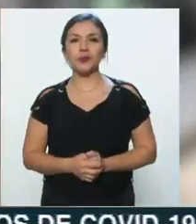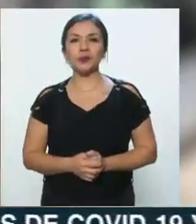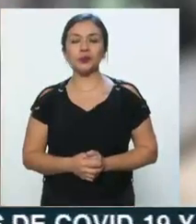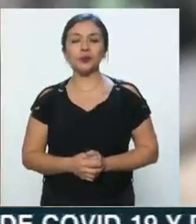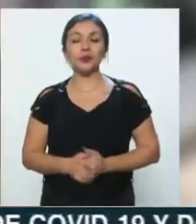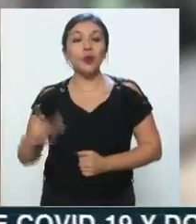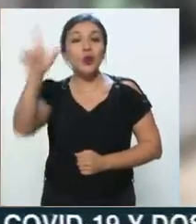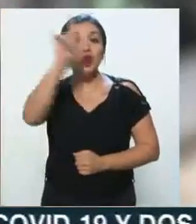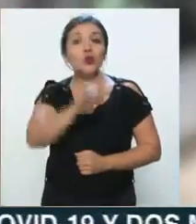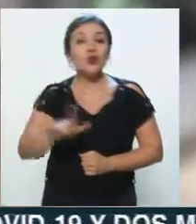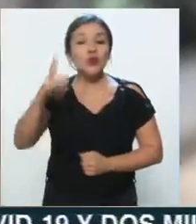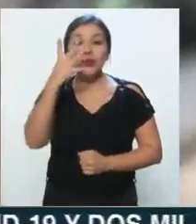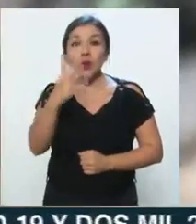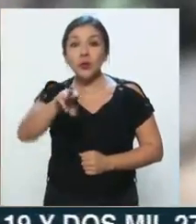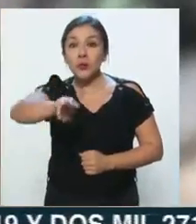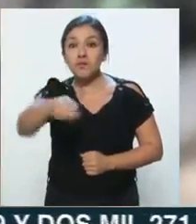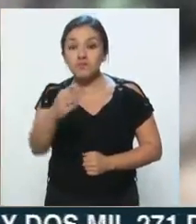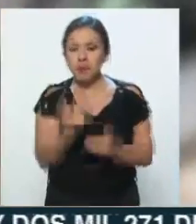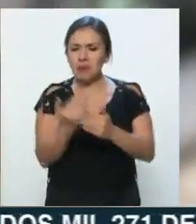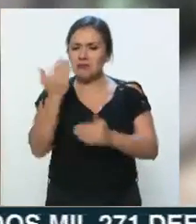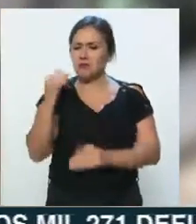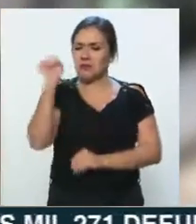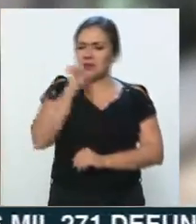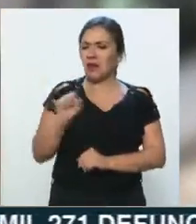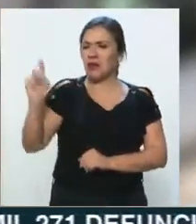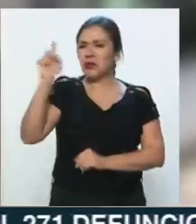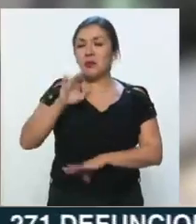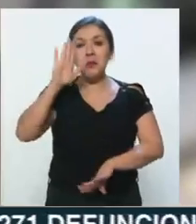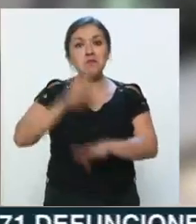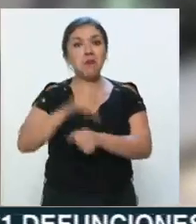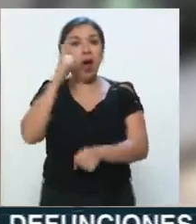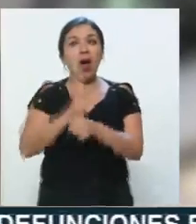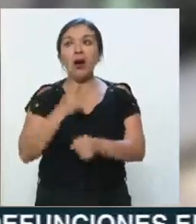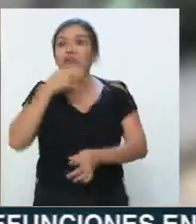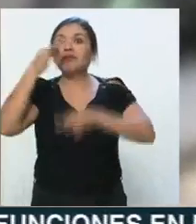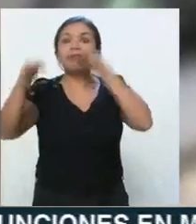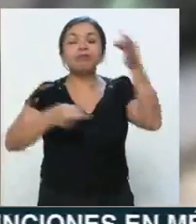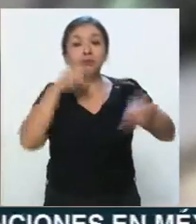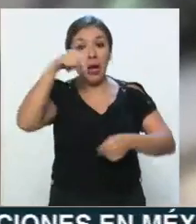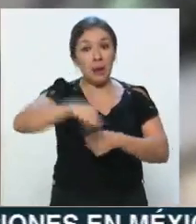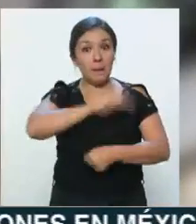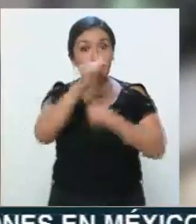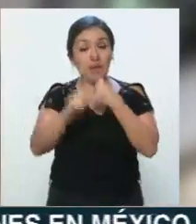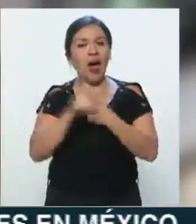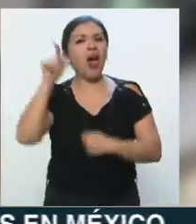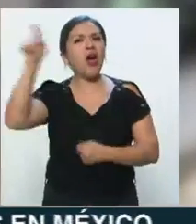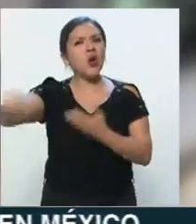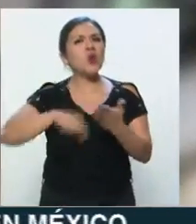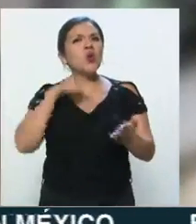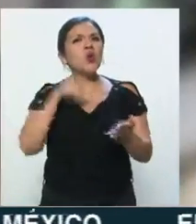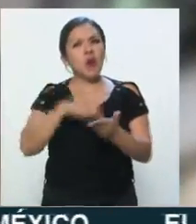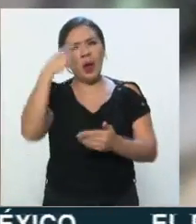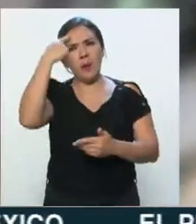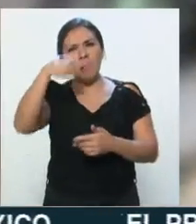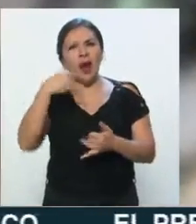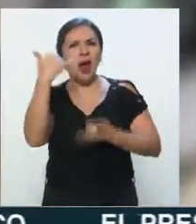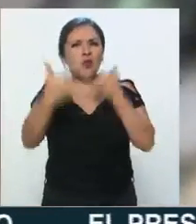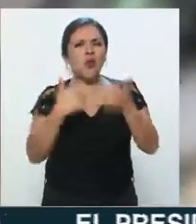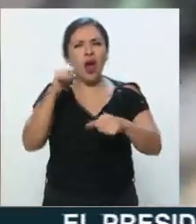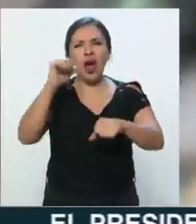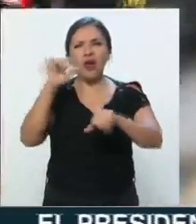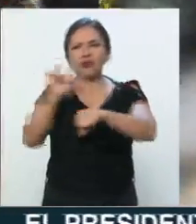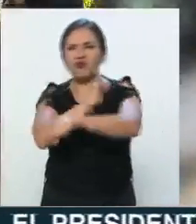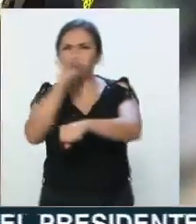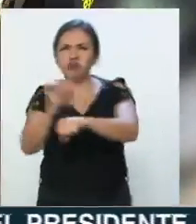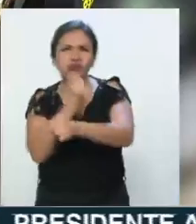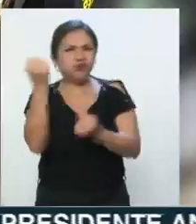Lunes 4 de mayo y desde el pasado fin de semana la tendencia deportiva en el país fue que el autódromo de los hermanos Rodríguez dejará a un